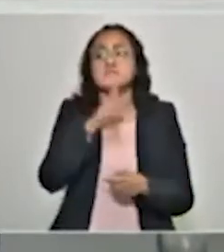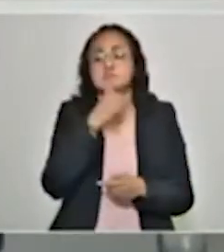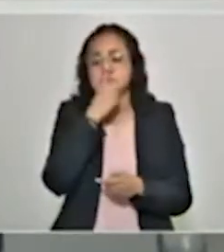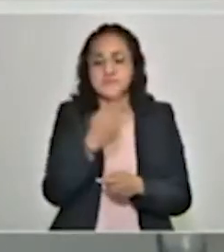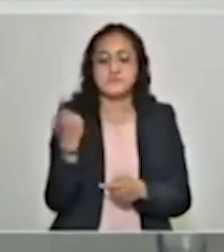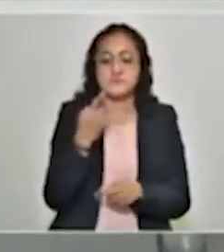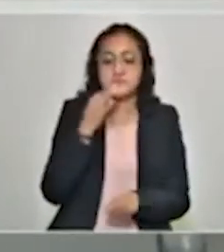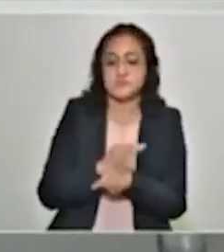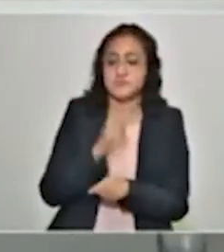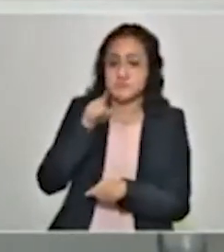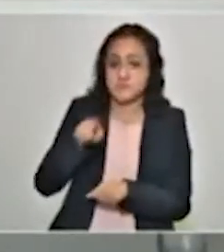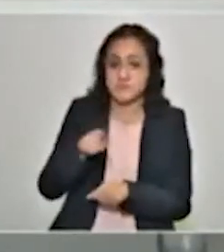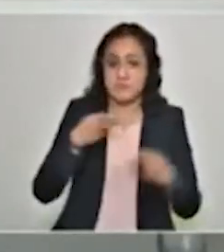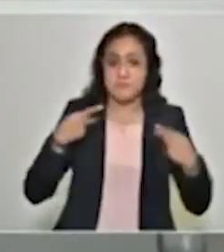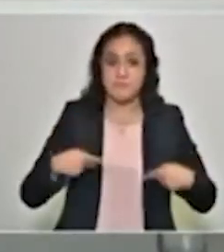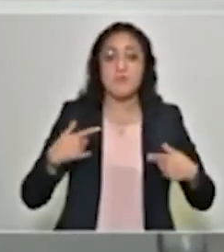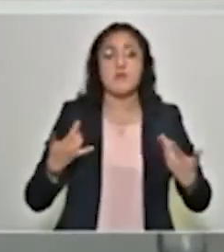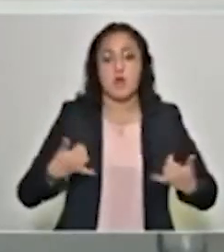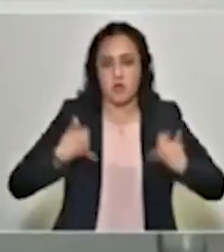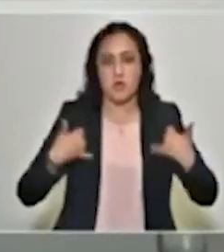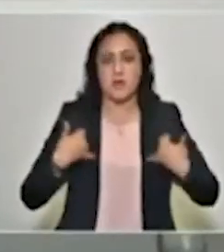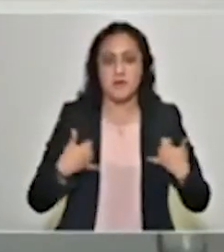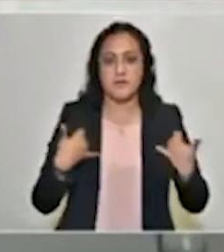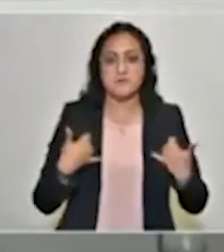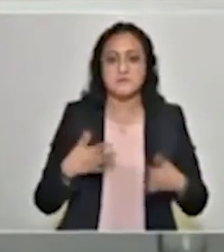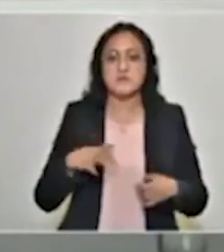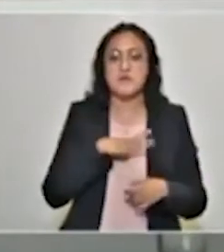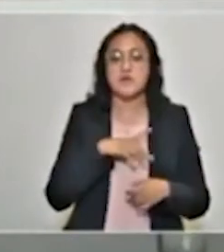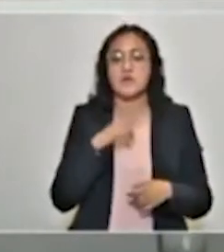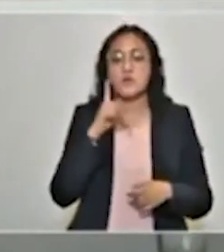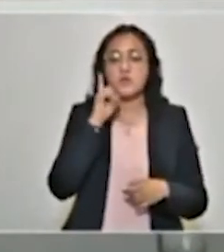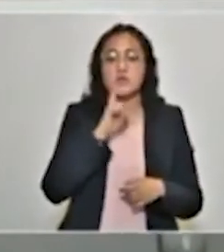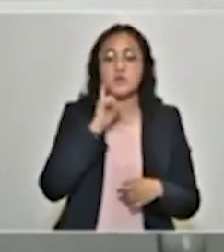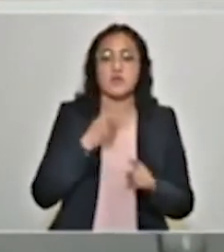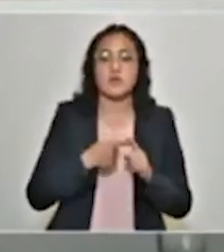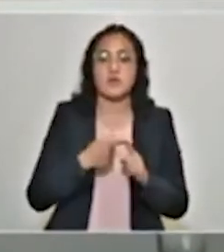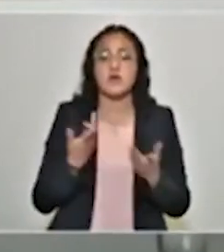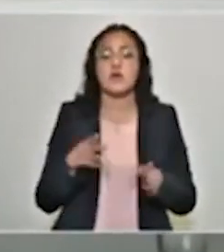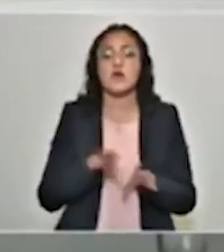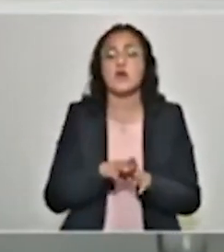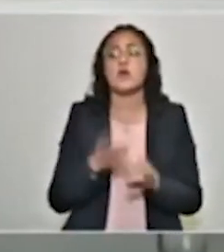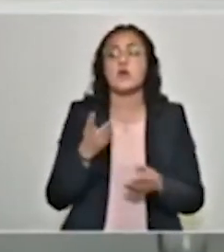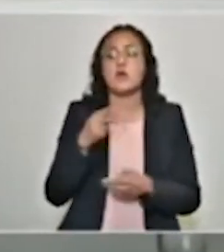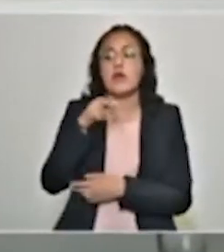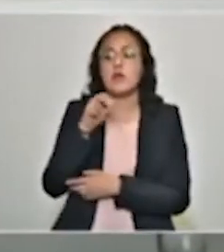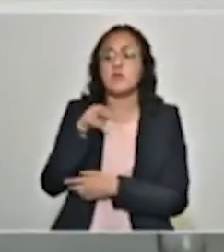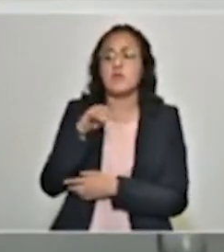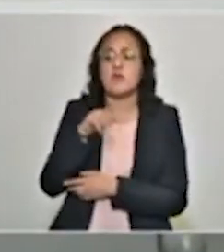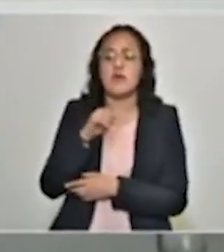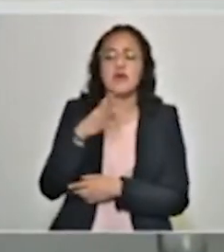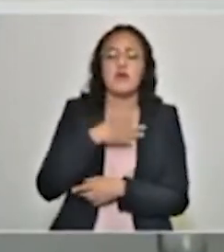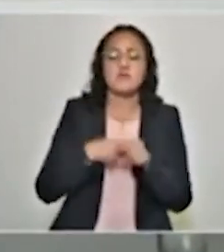que de estos muchachos hay una joven que presentó una neumonía, ya fue dada